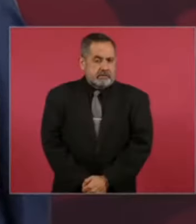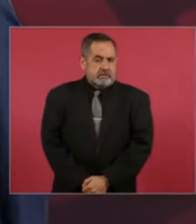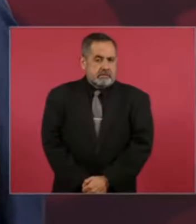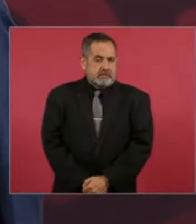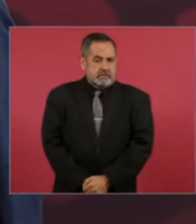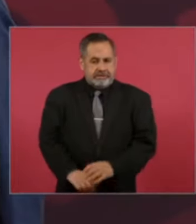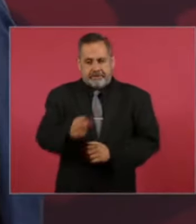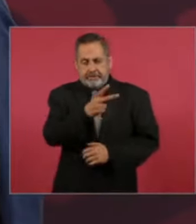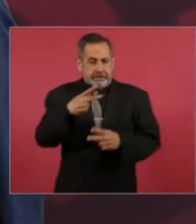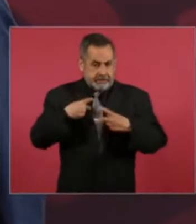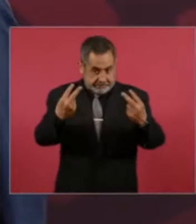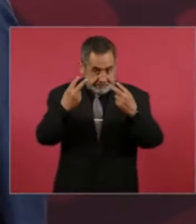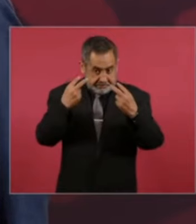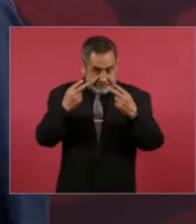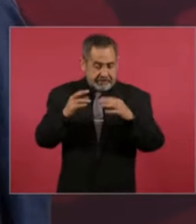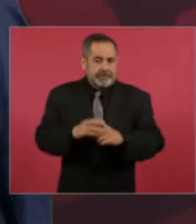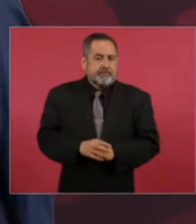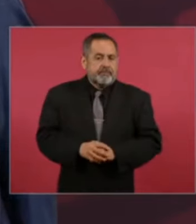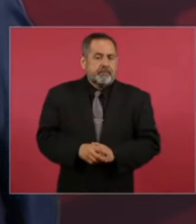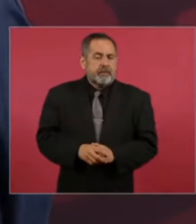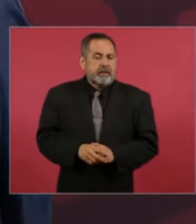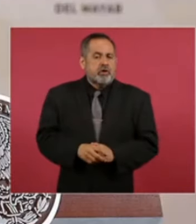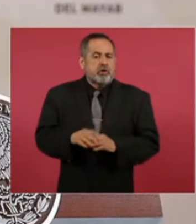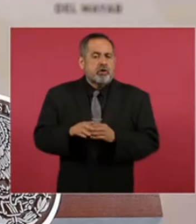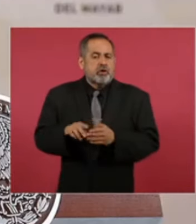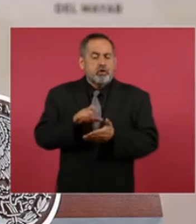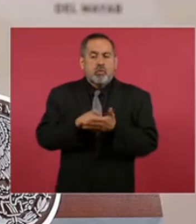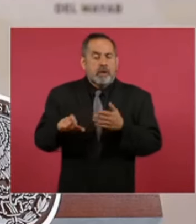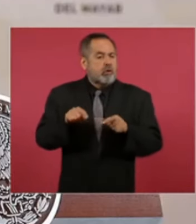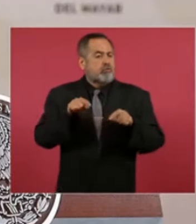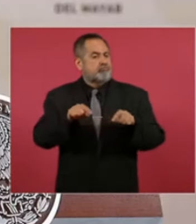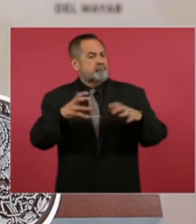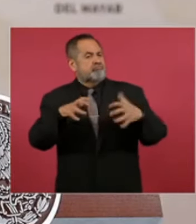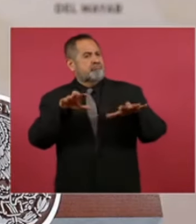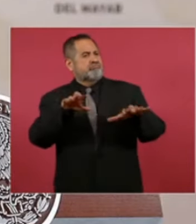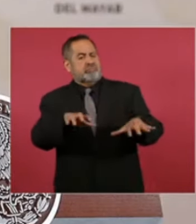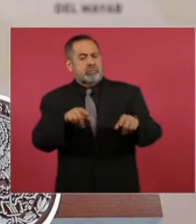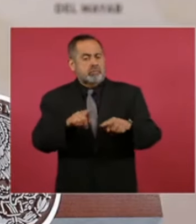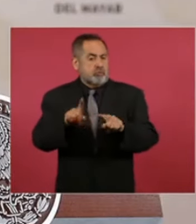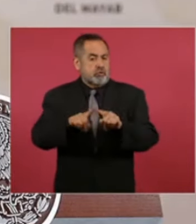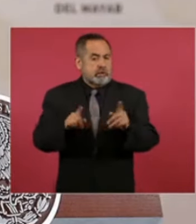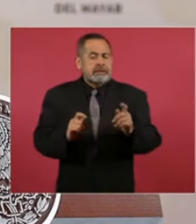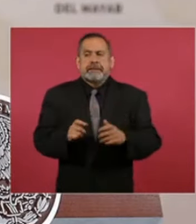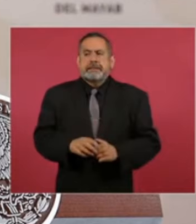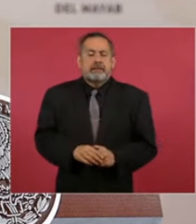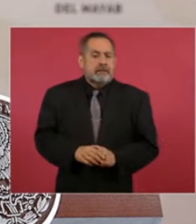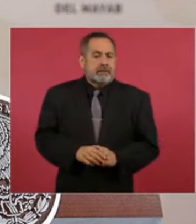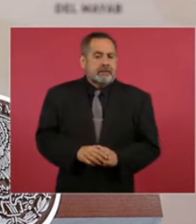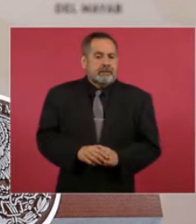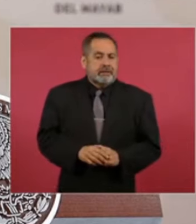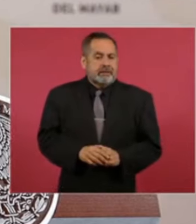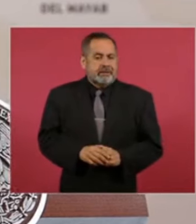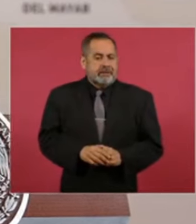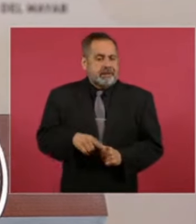se compraron plantas de una empresa